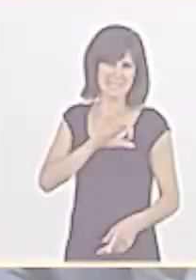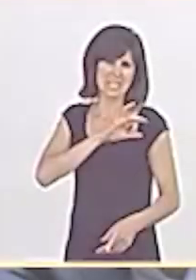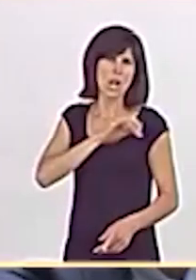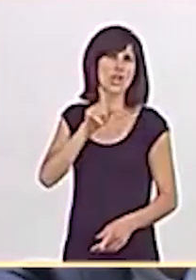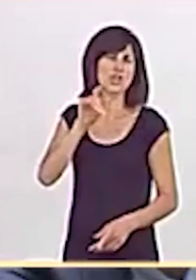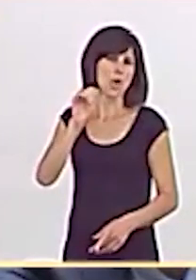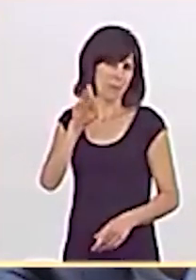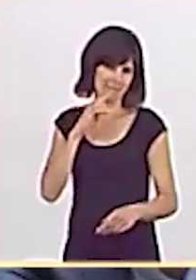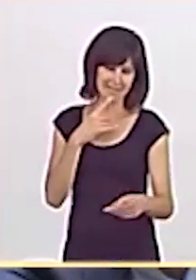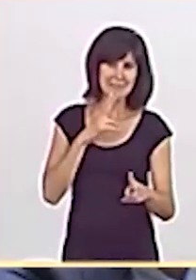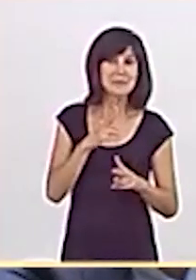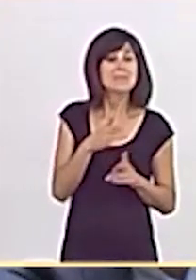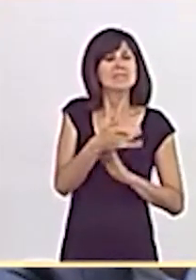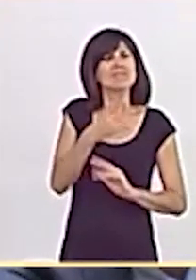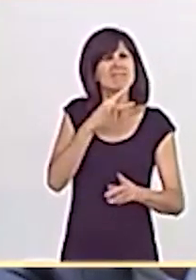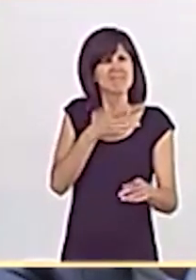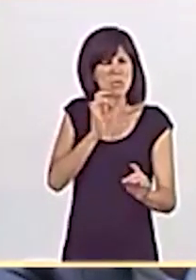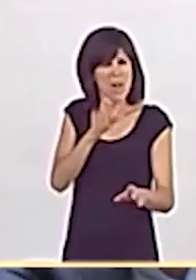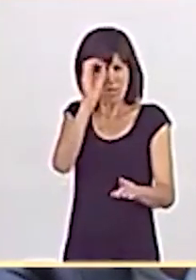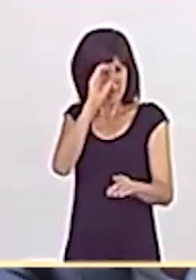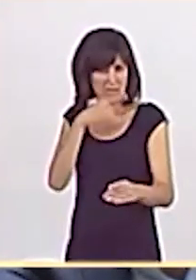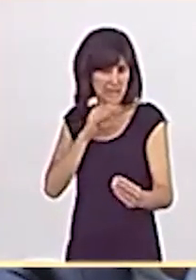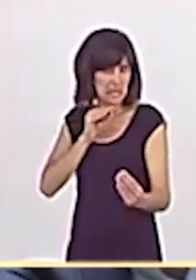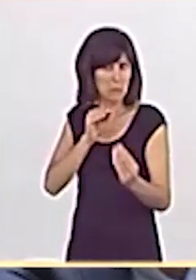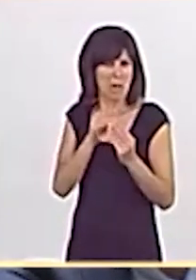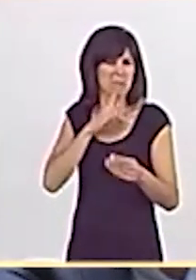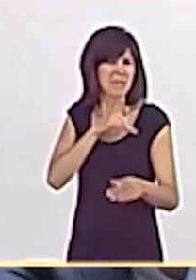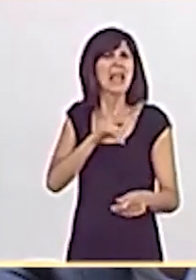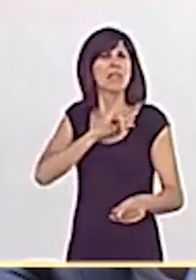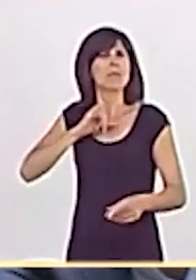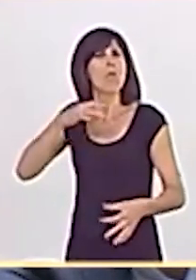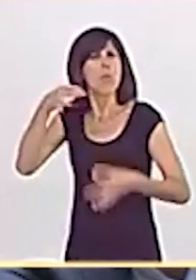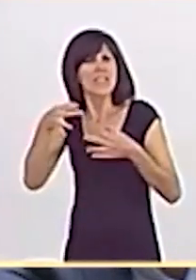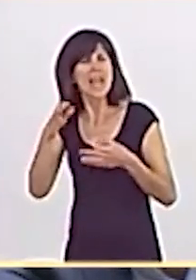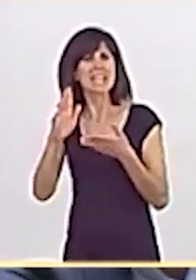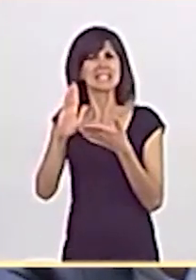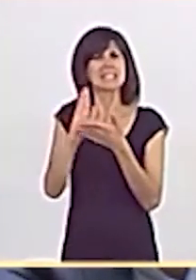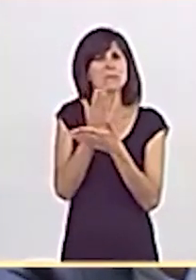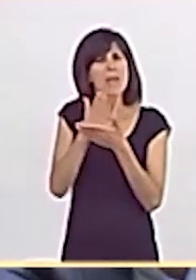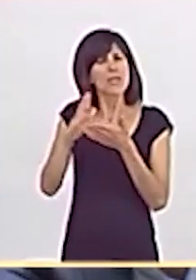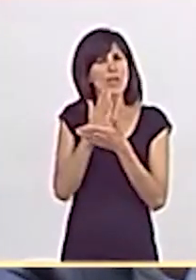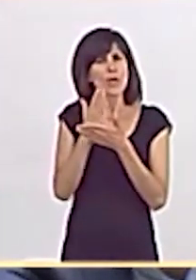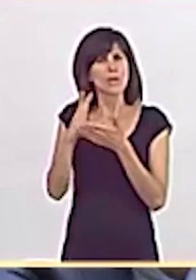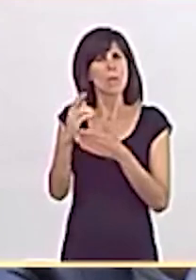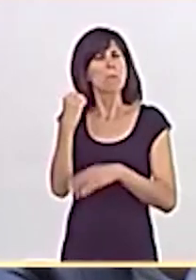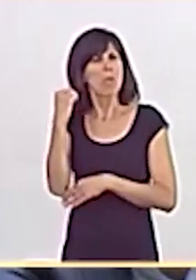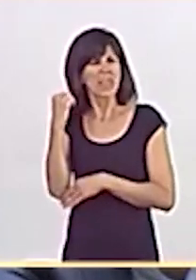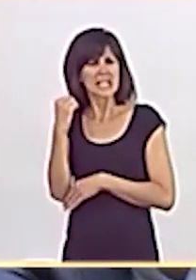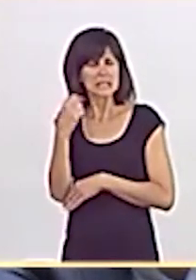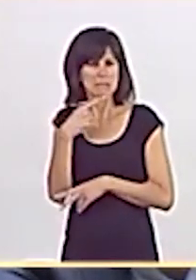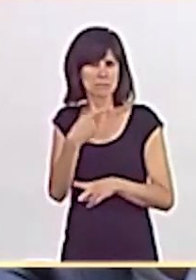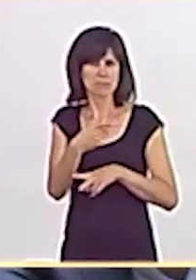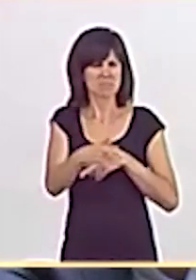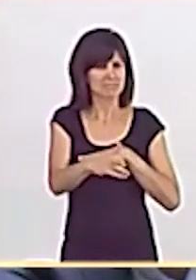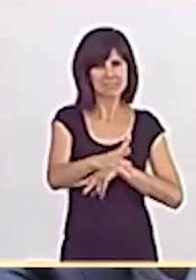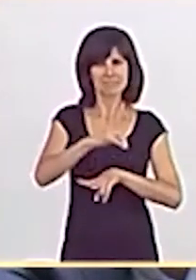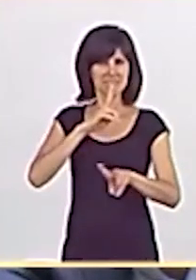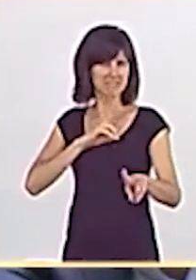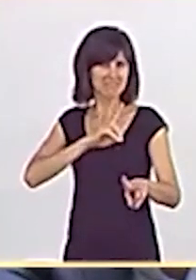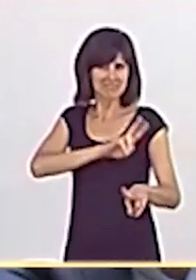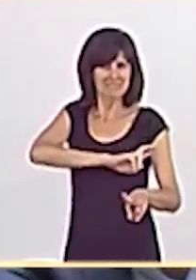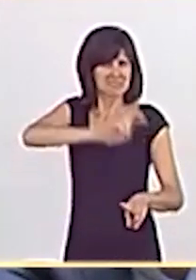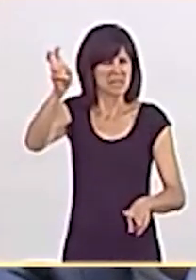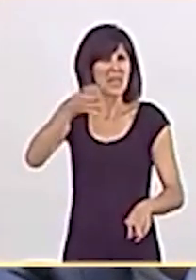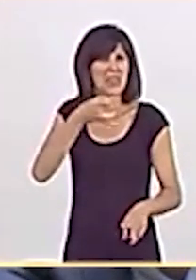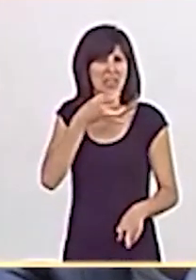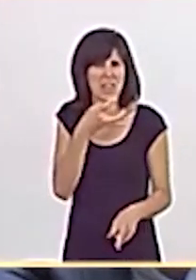Estará conmigo en que yo le pregunto por la independencia judicial y la separación de poderes y usted me responde sobre